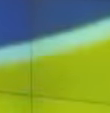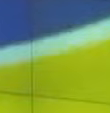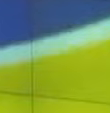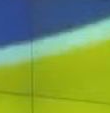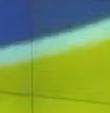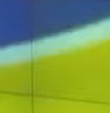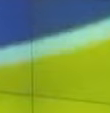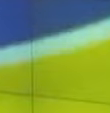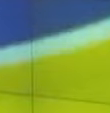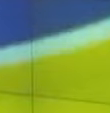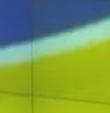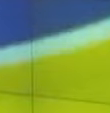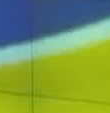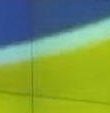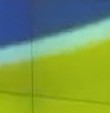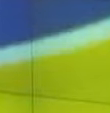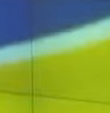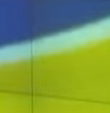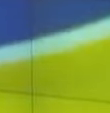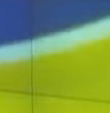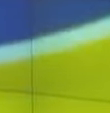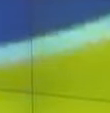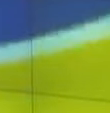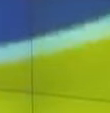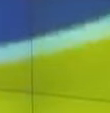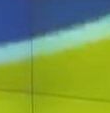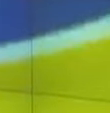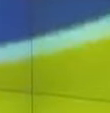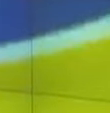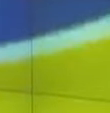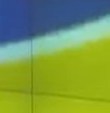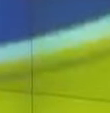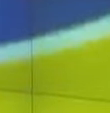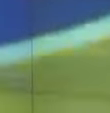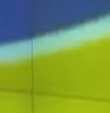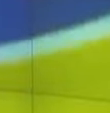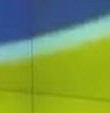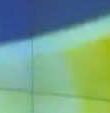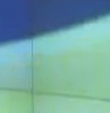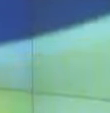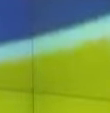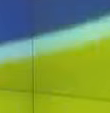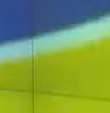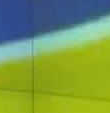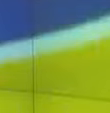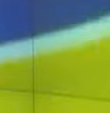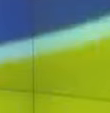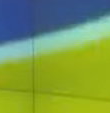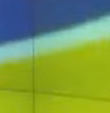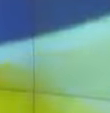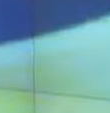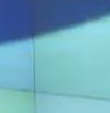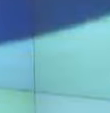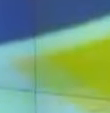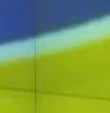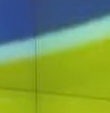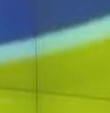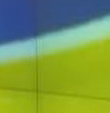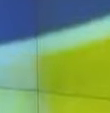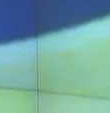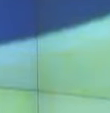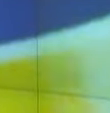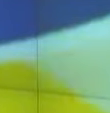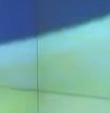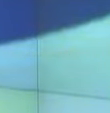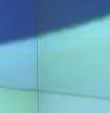Mauricio Macri, y luego el tema de la pandemia extendió un poco más lo que ha sido la suspensión de las aerolíneas, pero bueno, poco a poco la economía mundial,